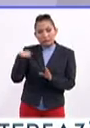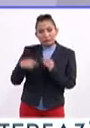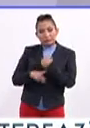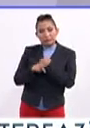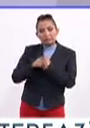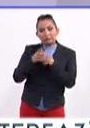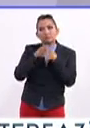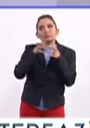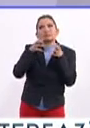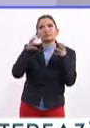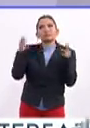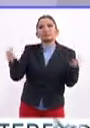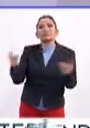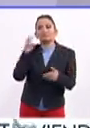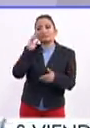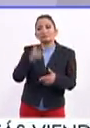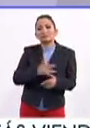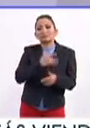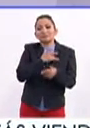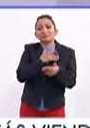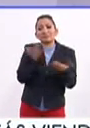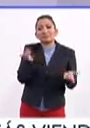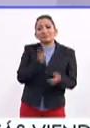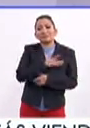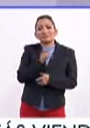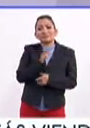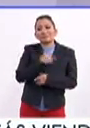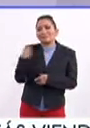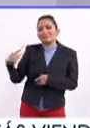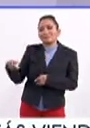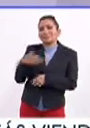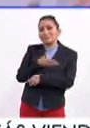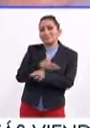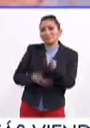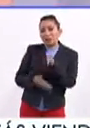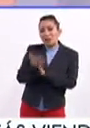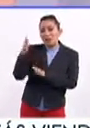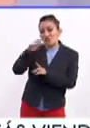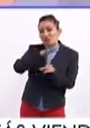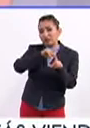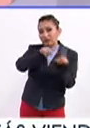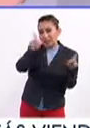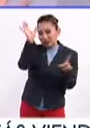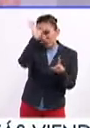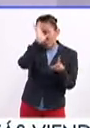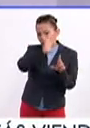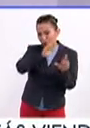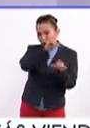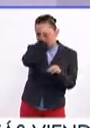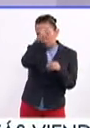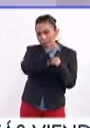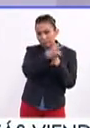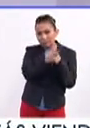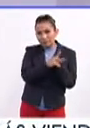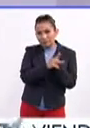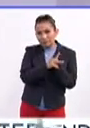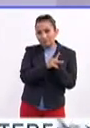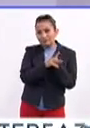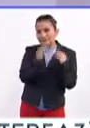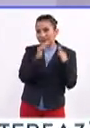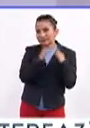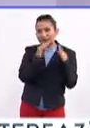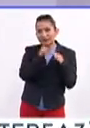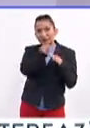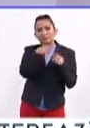obstáculos más grandes que enfrentaste, o que, a los que uno se enfrenta, cuando se va a un contexto completamente distinto, otro país, una